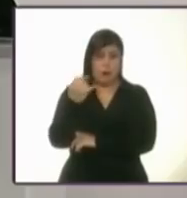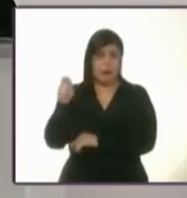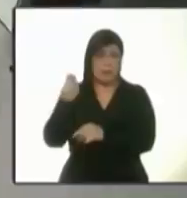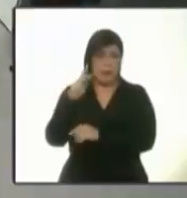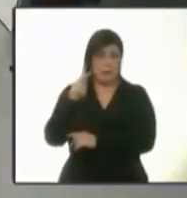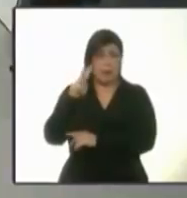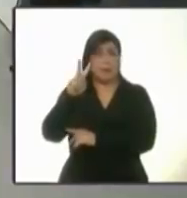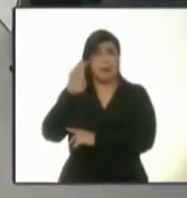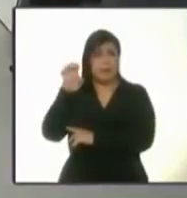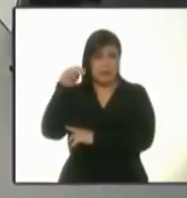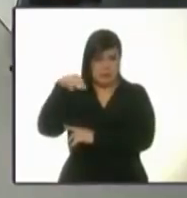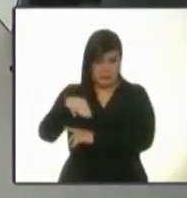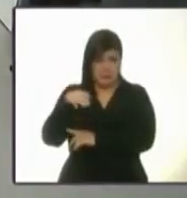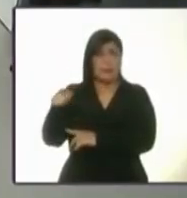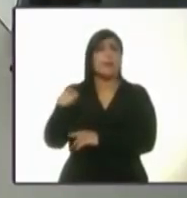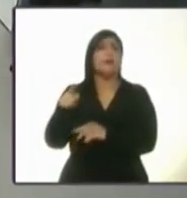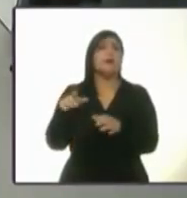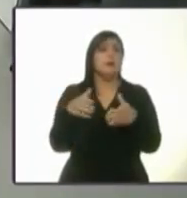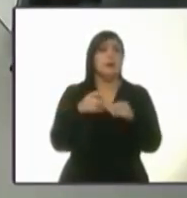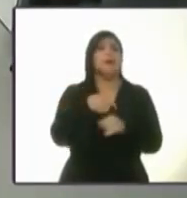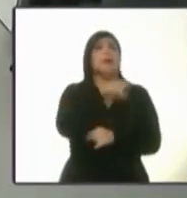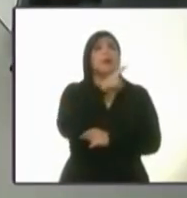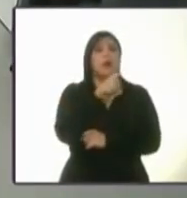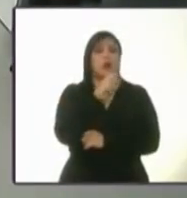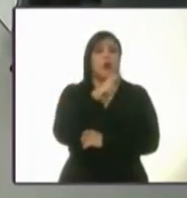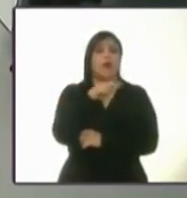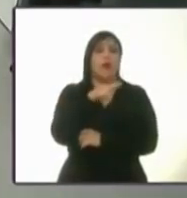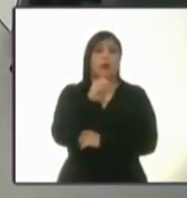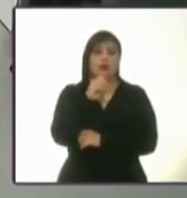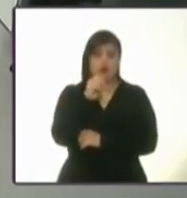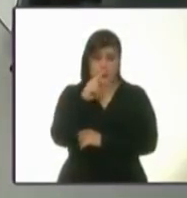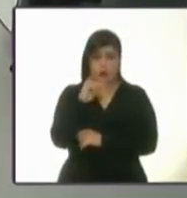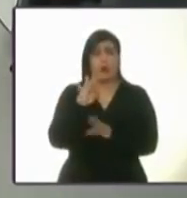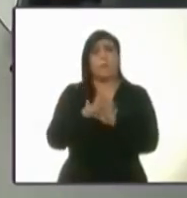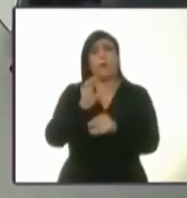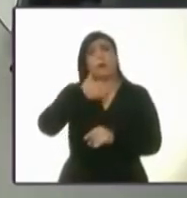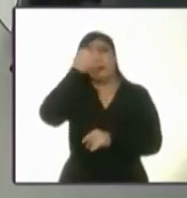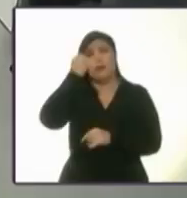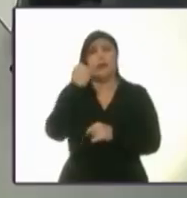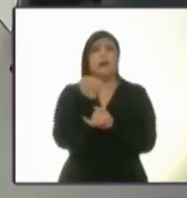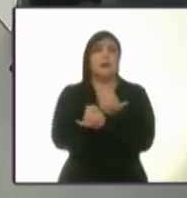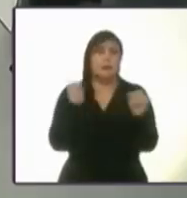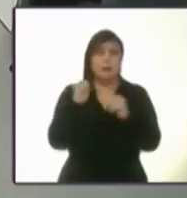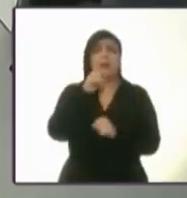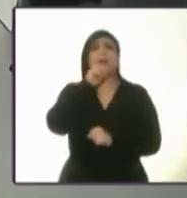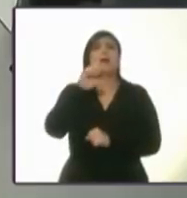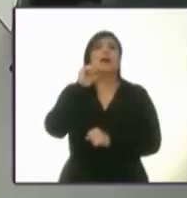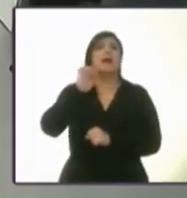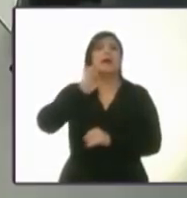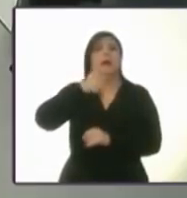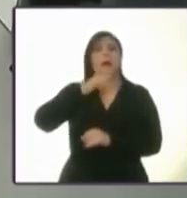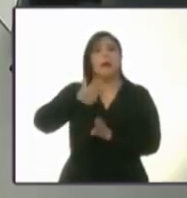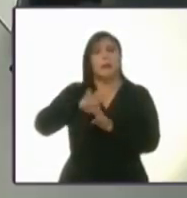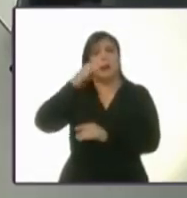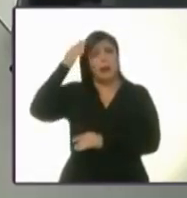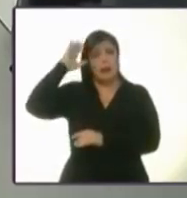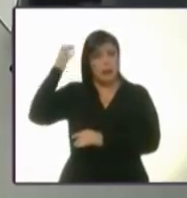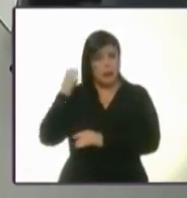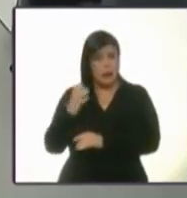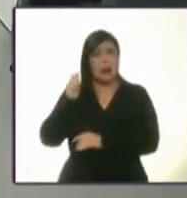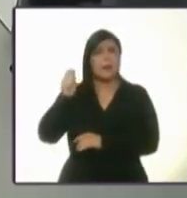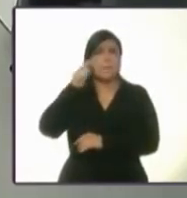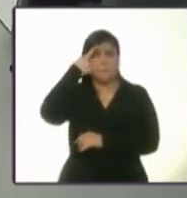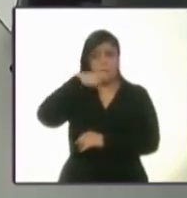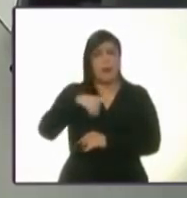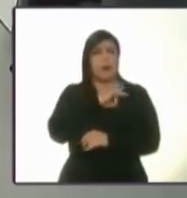Verde Ecologista de México, a Lorena Osornio, candidata sin partido, a Claudia Sheinbaum, de la candidatura común Juntos